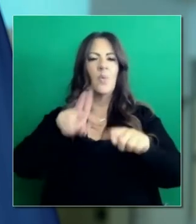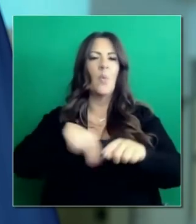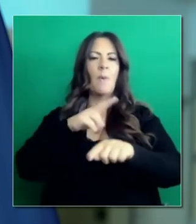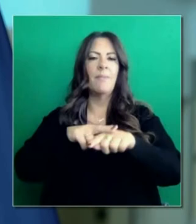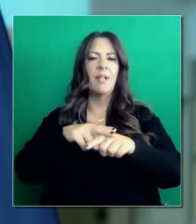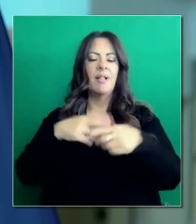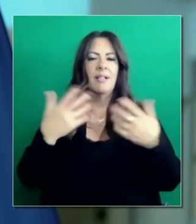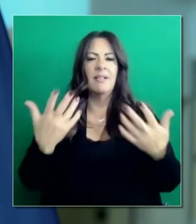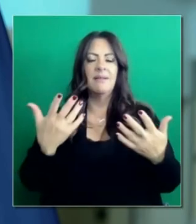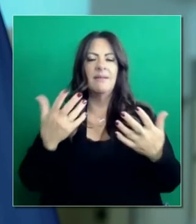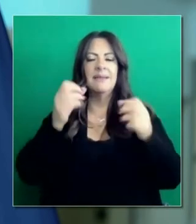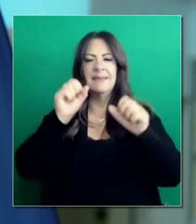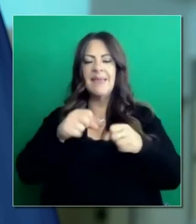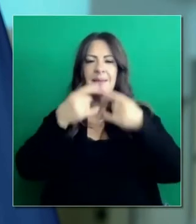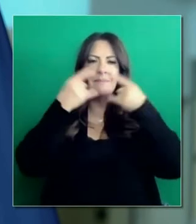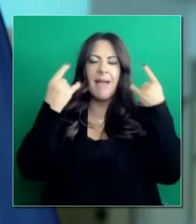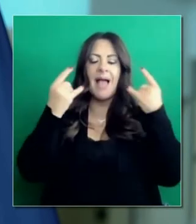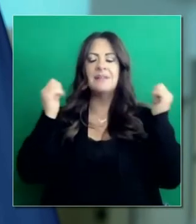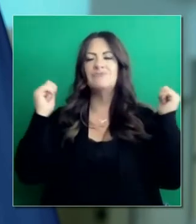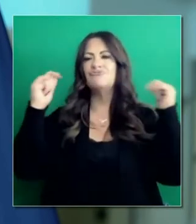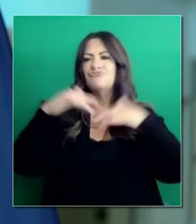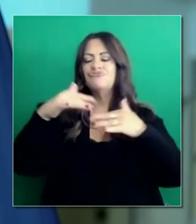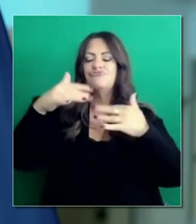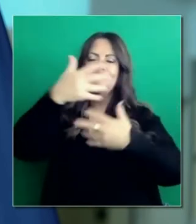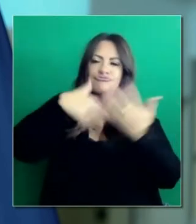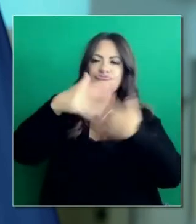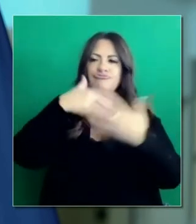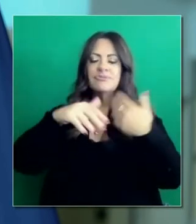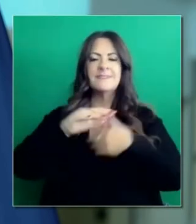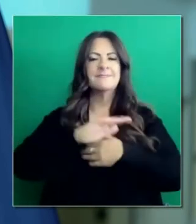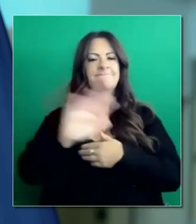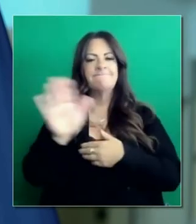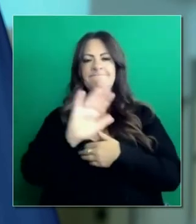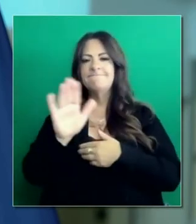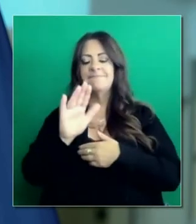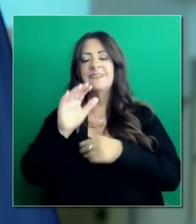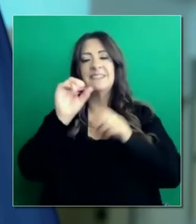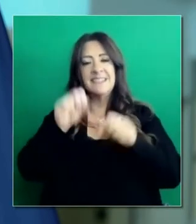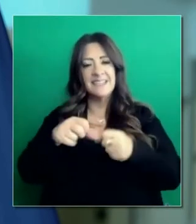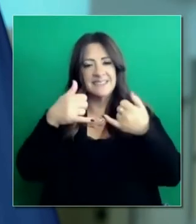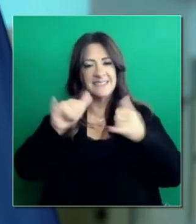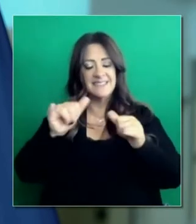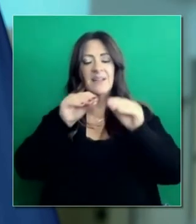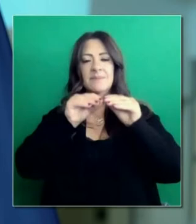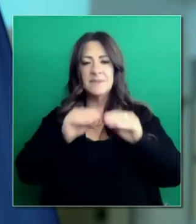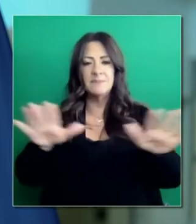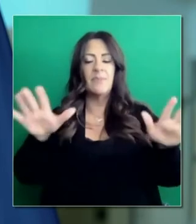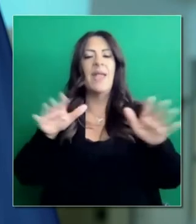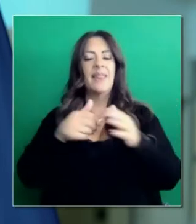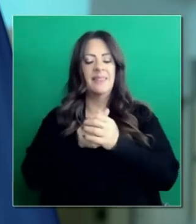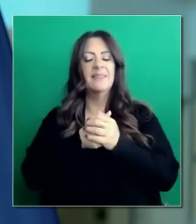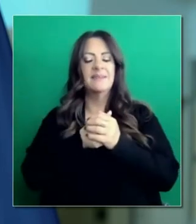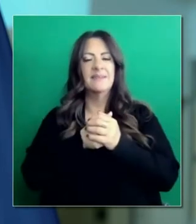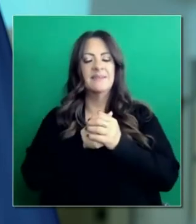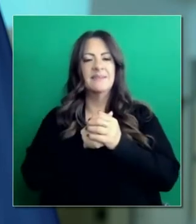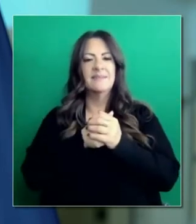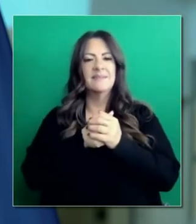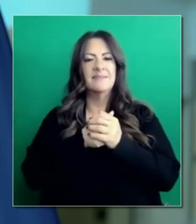y prender las luces y abrir las puertas y otra vez ir a trabajar y abrir negocios sin considerar el efecto que